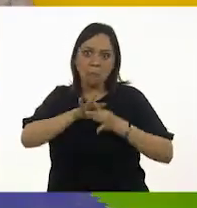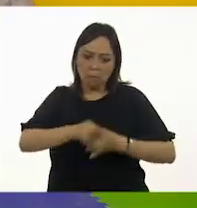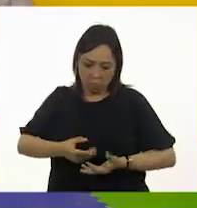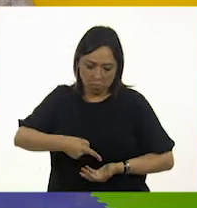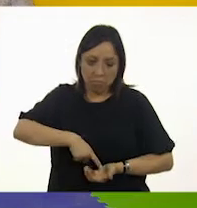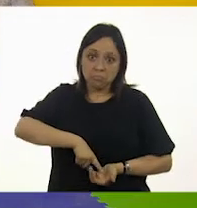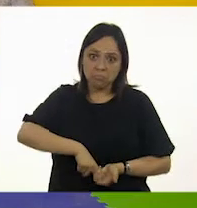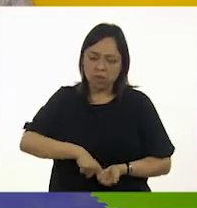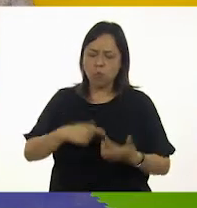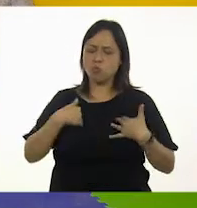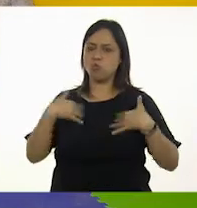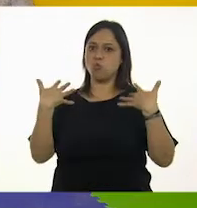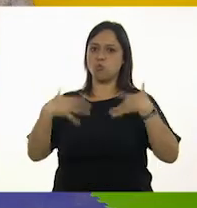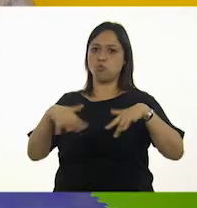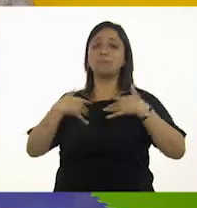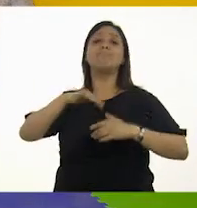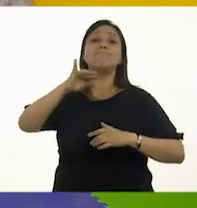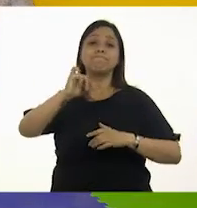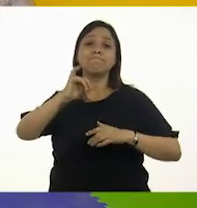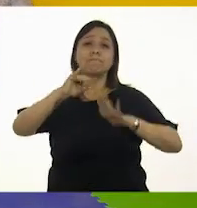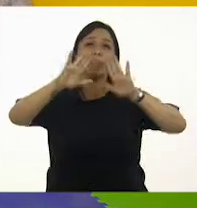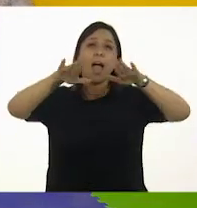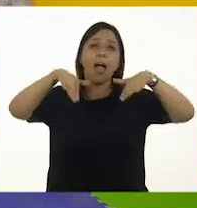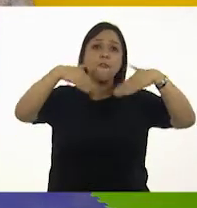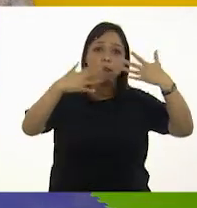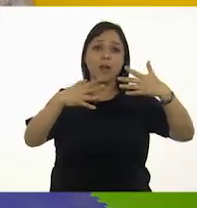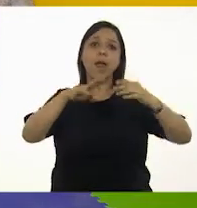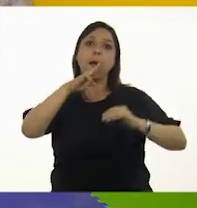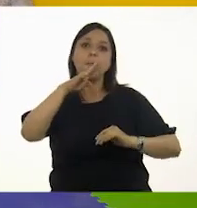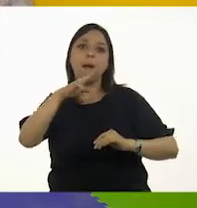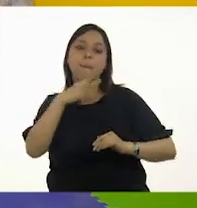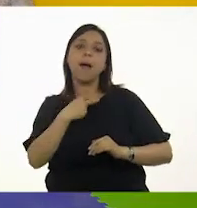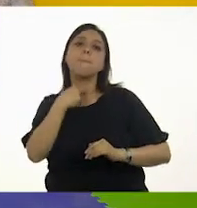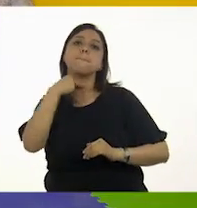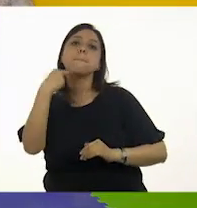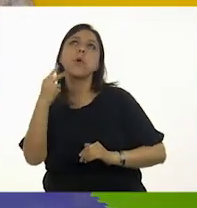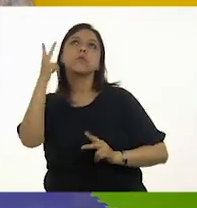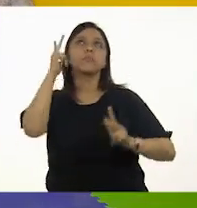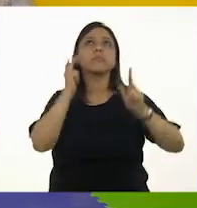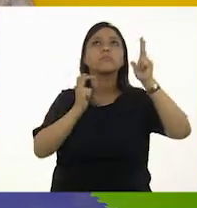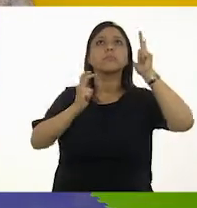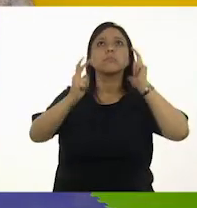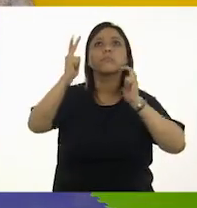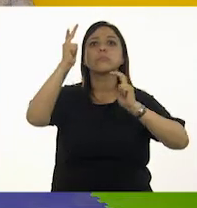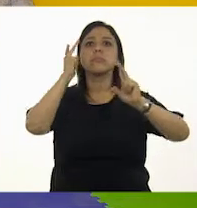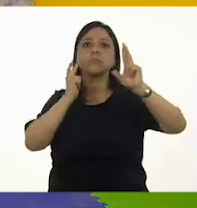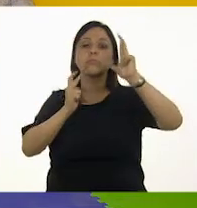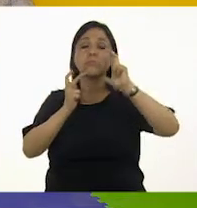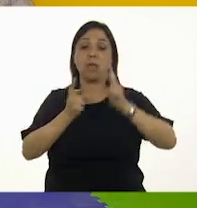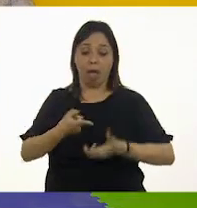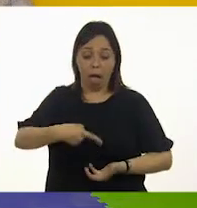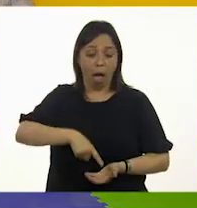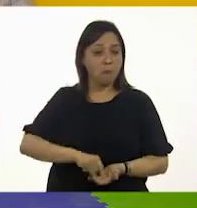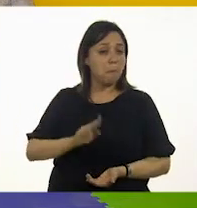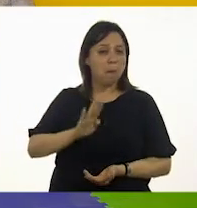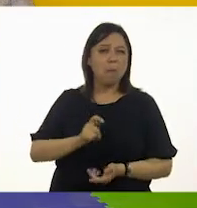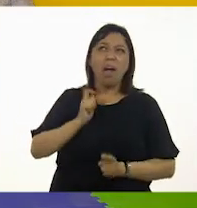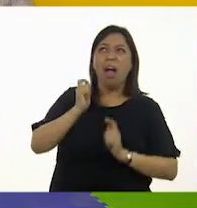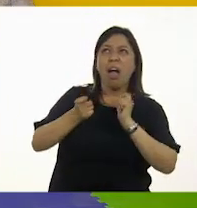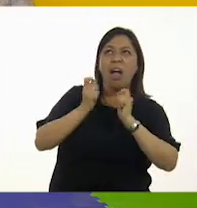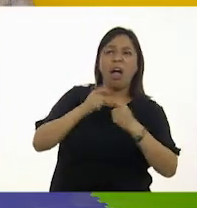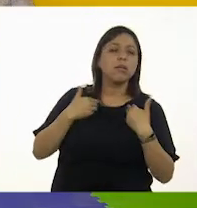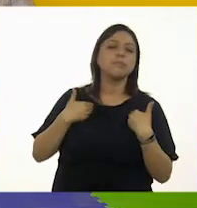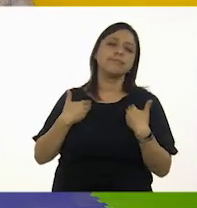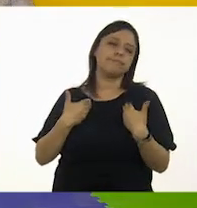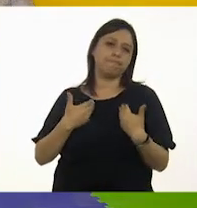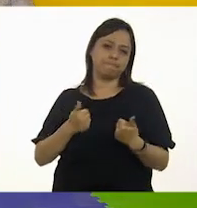Sí. Junto con los sonidos de la voz de la madre aparecen los ritmos del lenguaje. El feto no entiende los contenidos, pero es